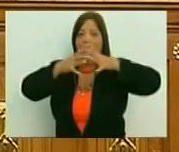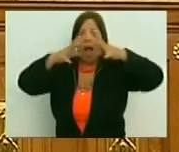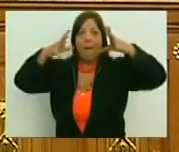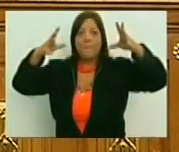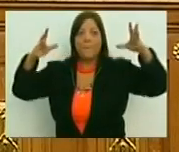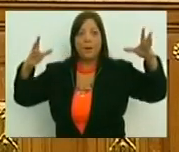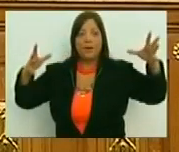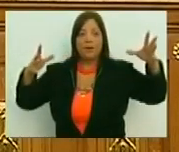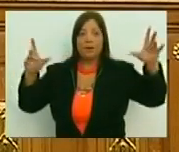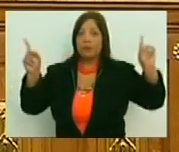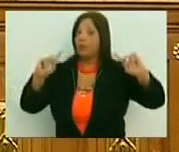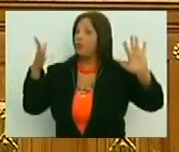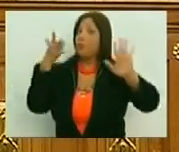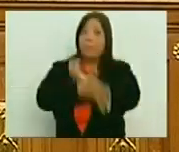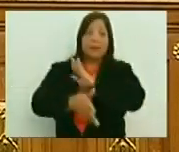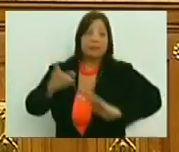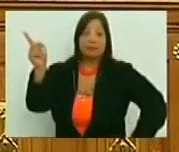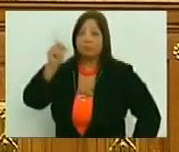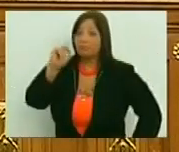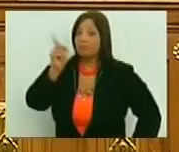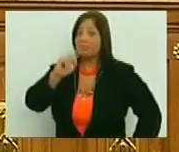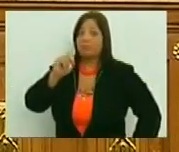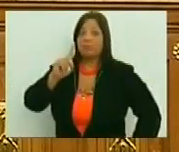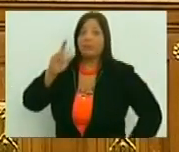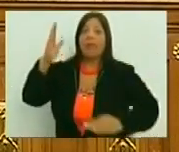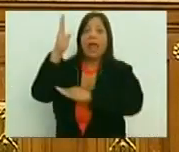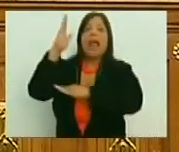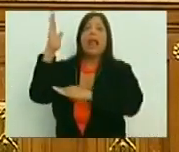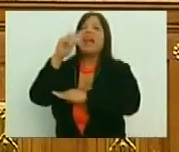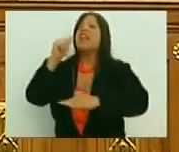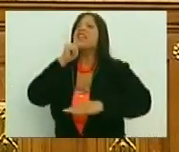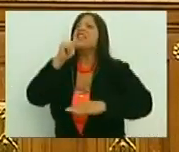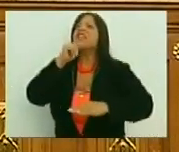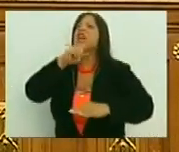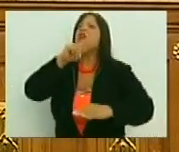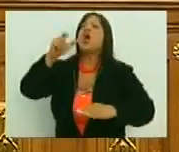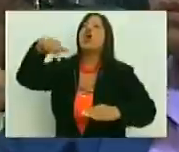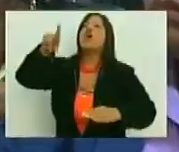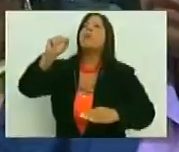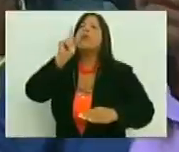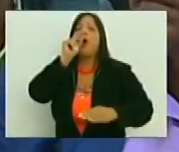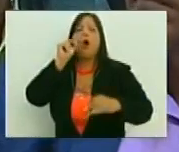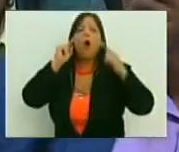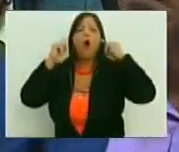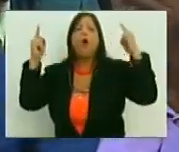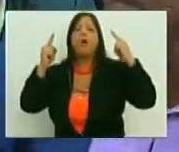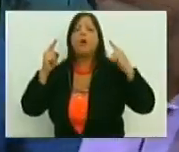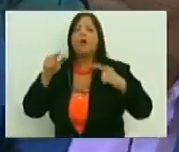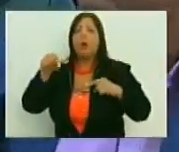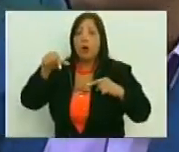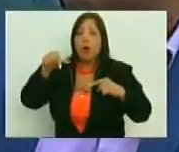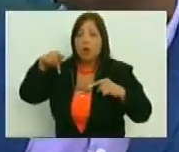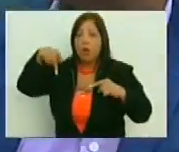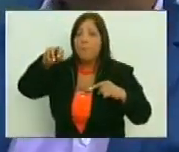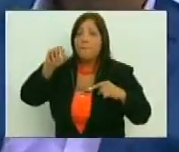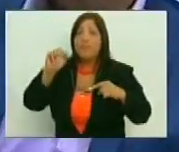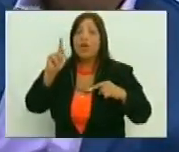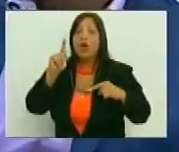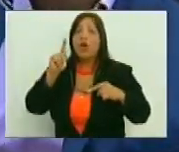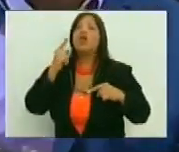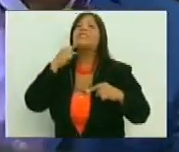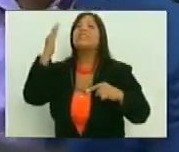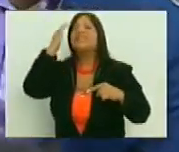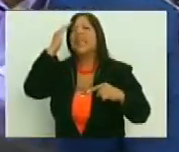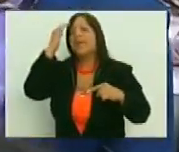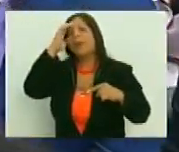no va a pasar, mientras en Lara, se sepa, quién es Don Pío Alvarado, hoy en día, Don Pío Alvarado, nosotros necesitamos, que se